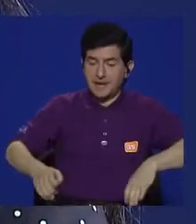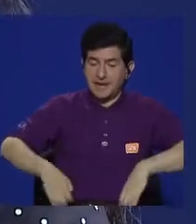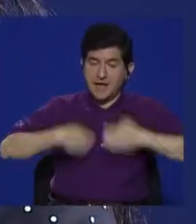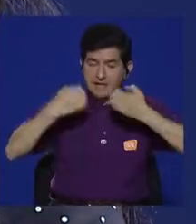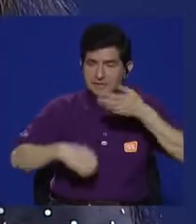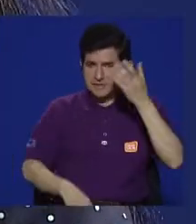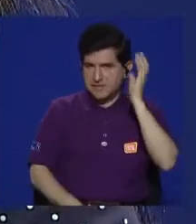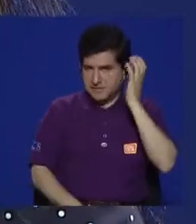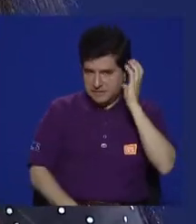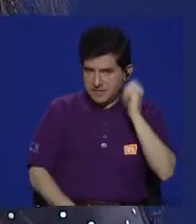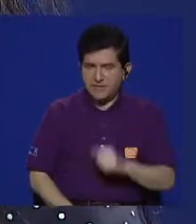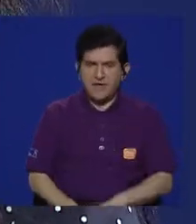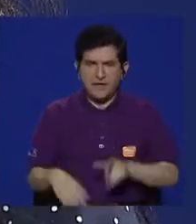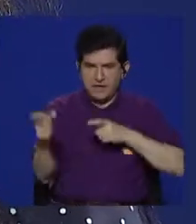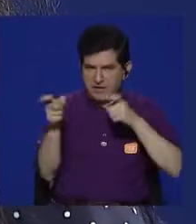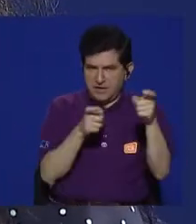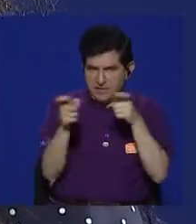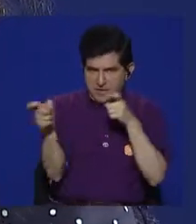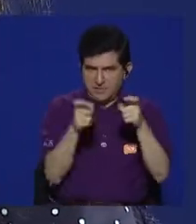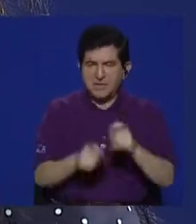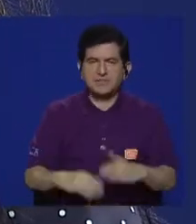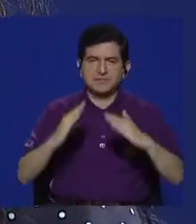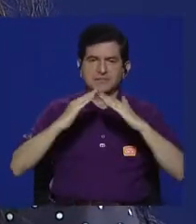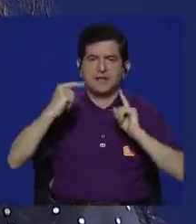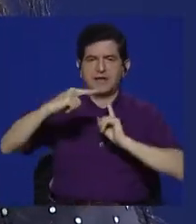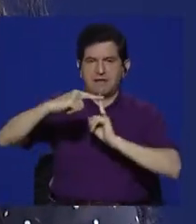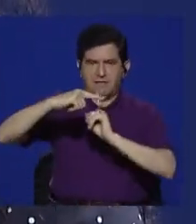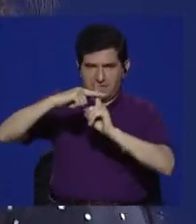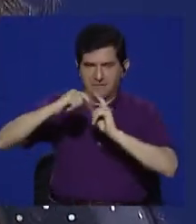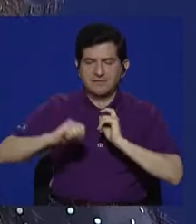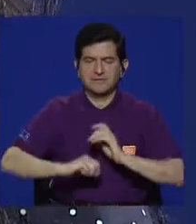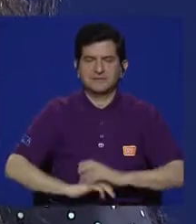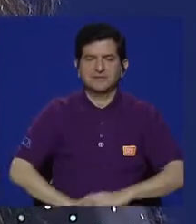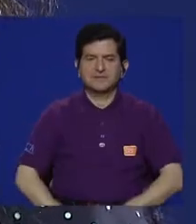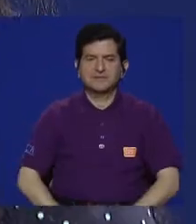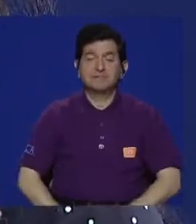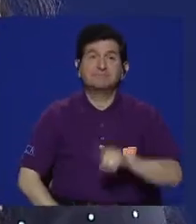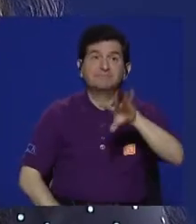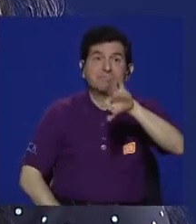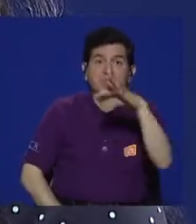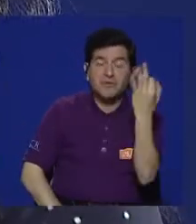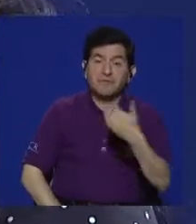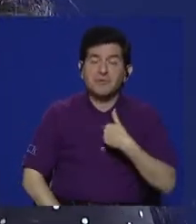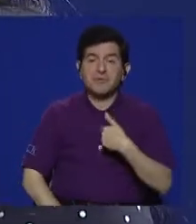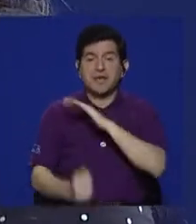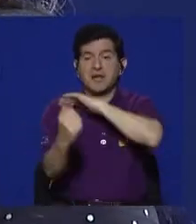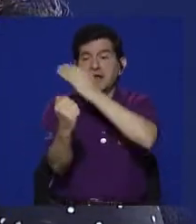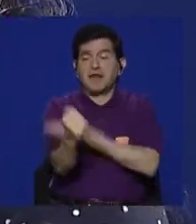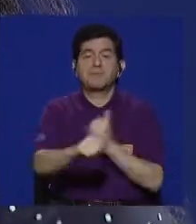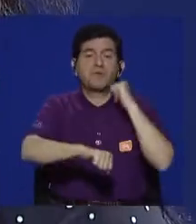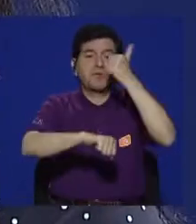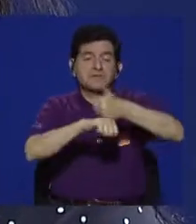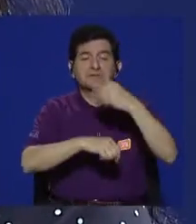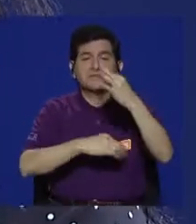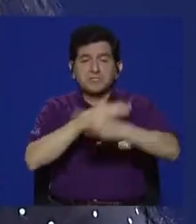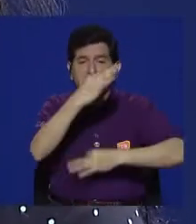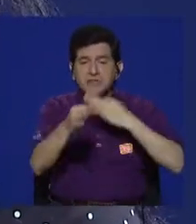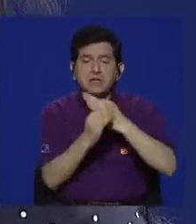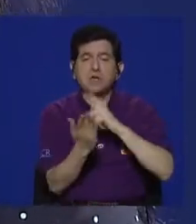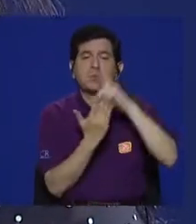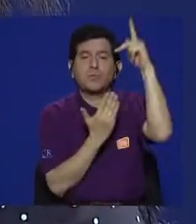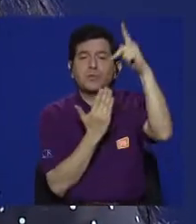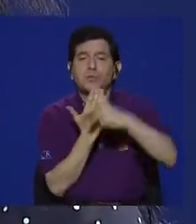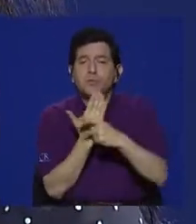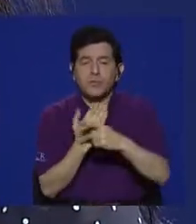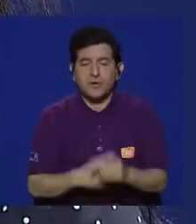cuando existen emisoras que están administradas por la iglesia, digamos, de alguna manera tienen la potestad de definir qué